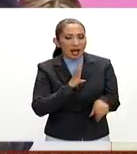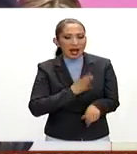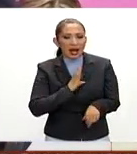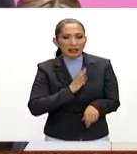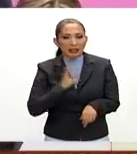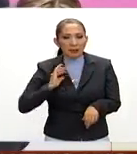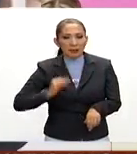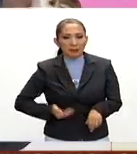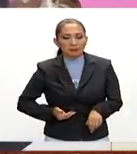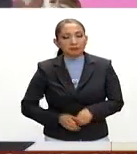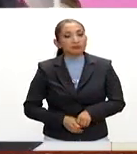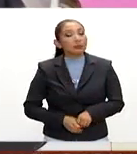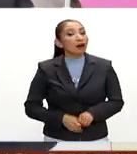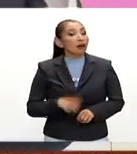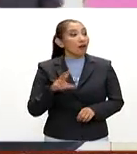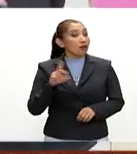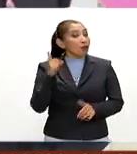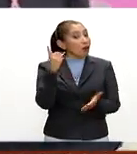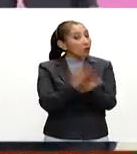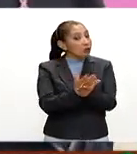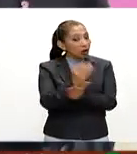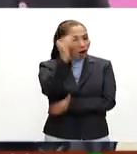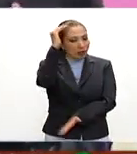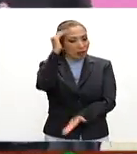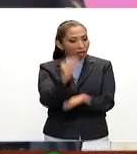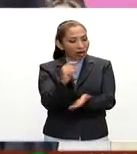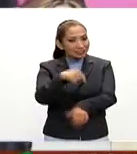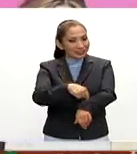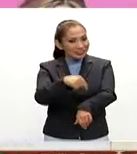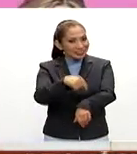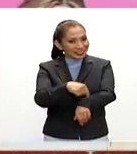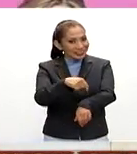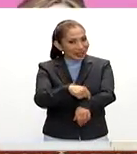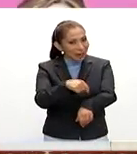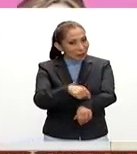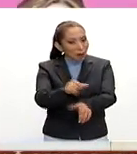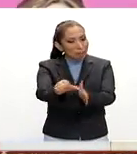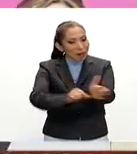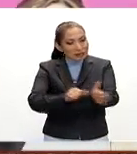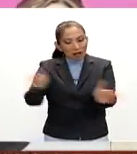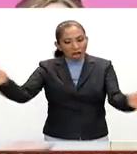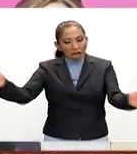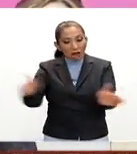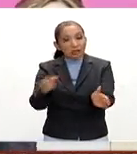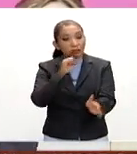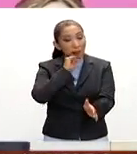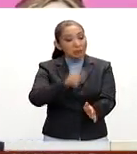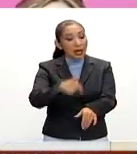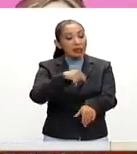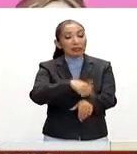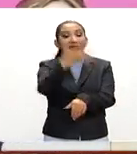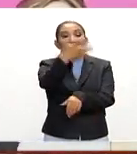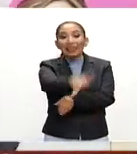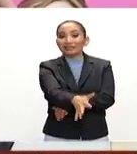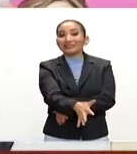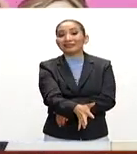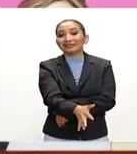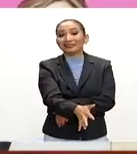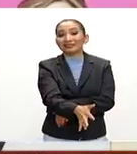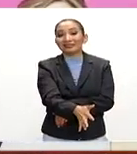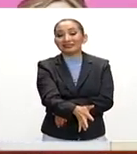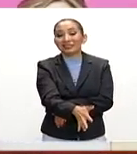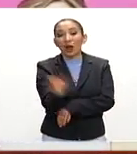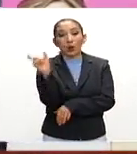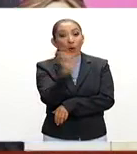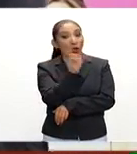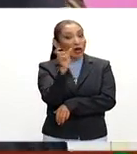cáncer de mama no solamente lo reducimos en términos mensuales sino lo estamos bajando a 10 y una